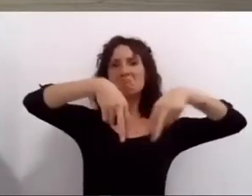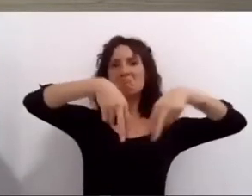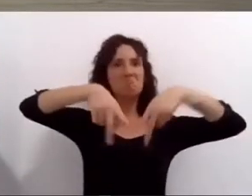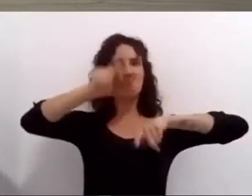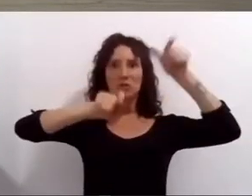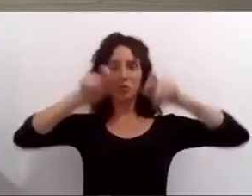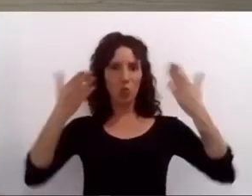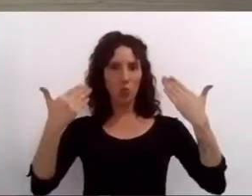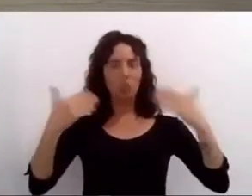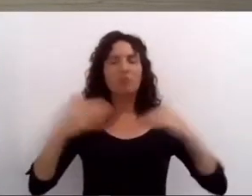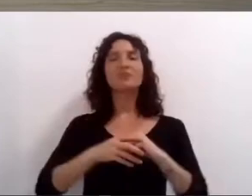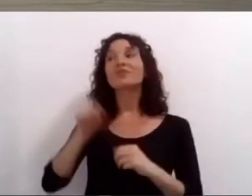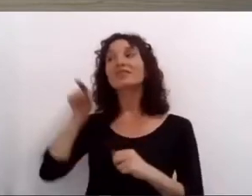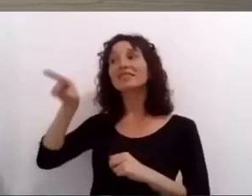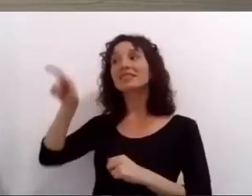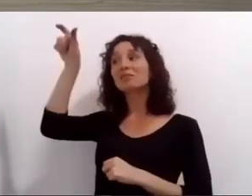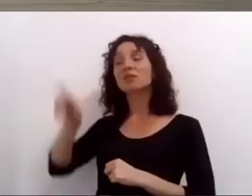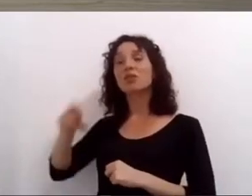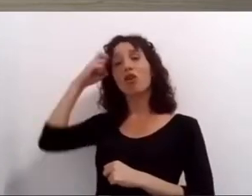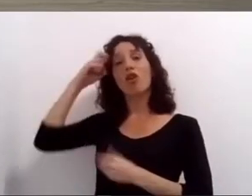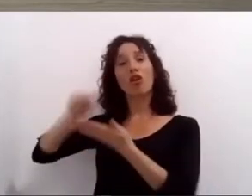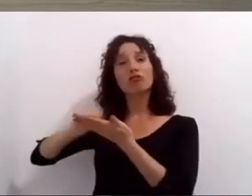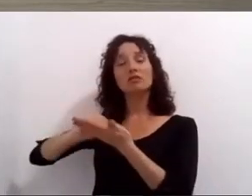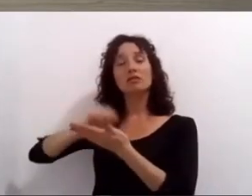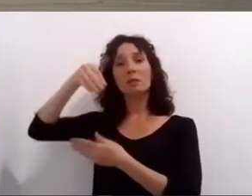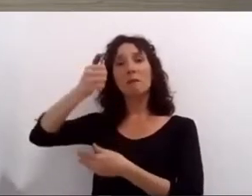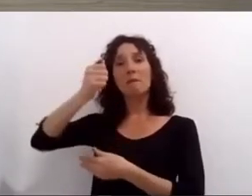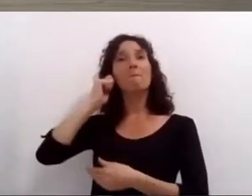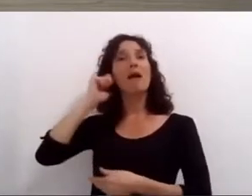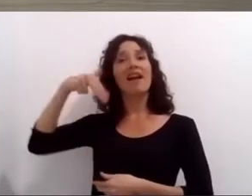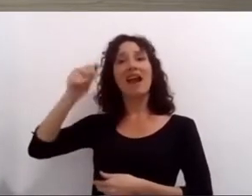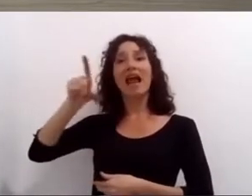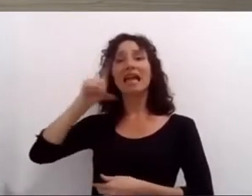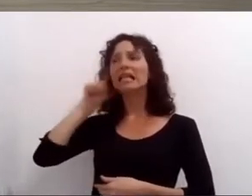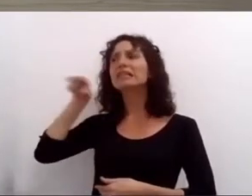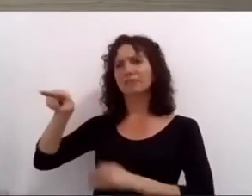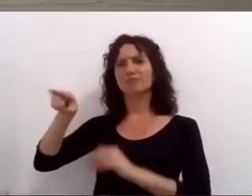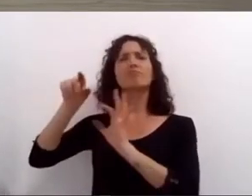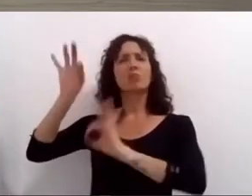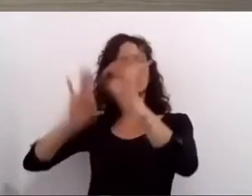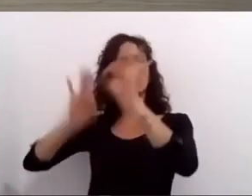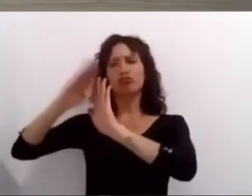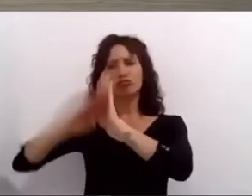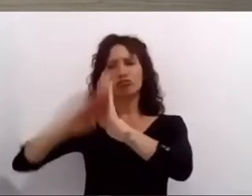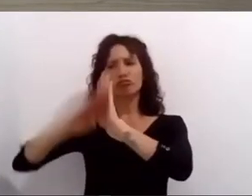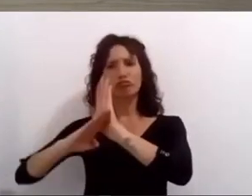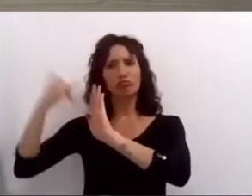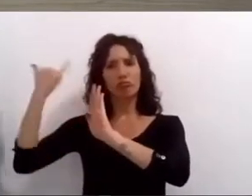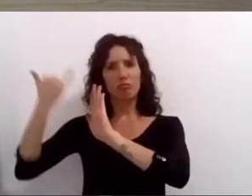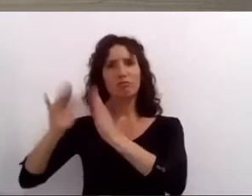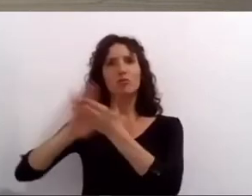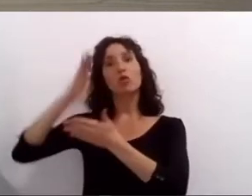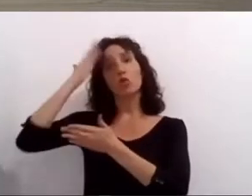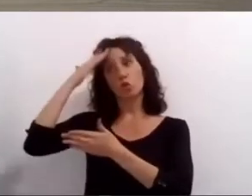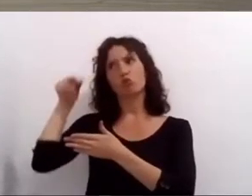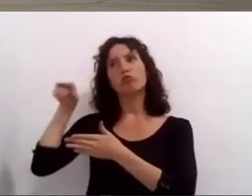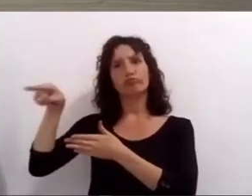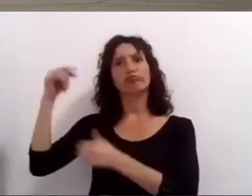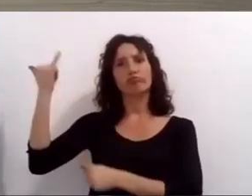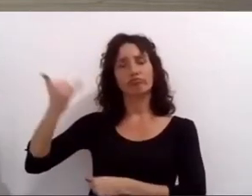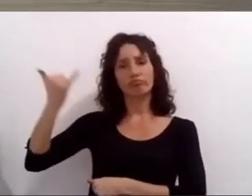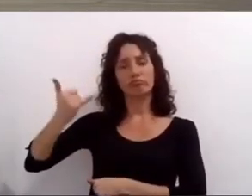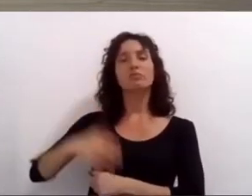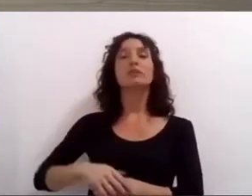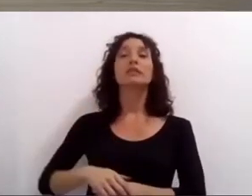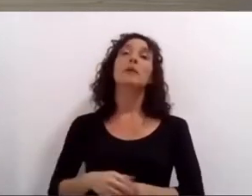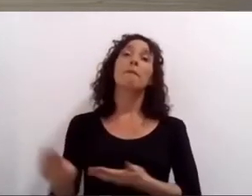Magnani aprobada para incentivar la concurrencia del público a esas actividades culturales y vamos por supuesto a continuar trabajando con